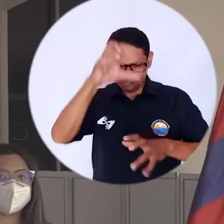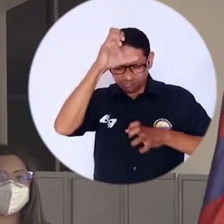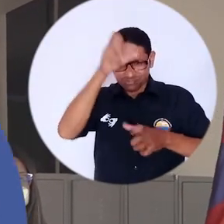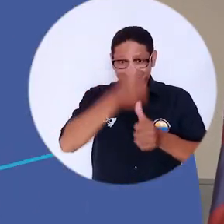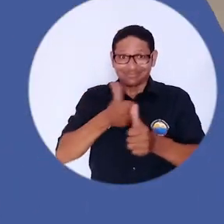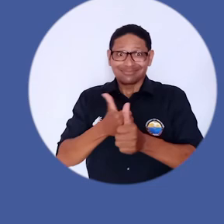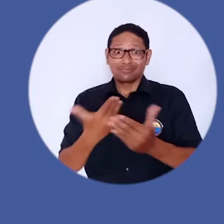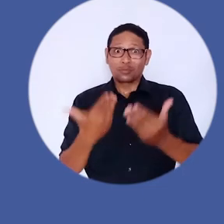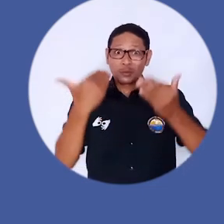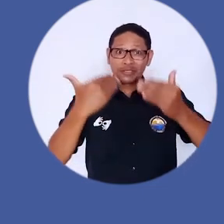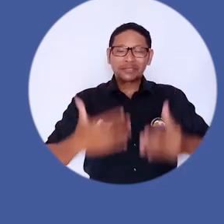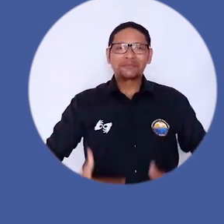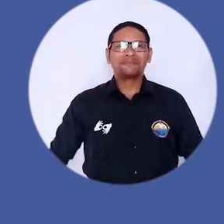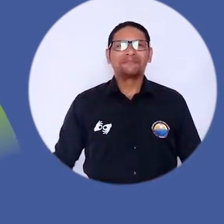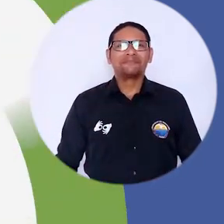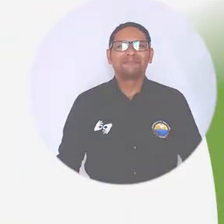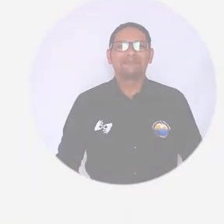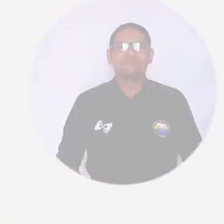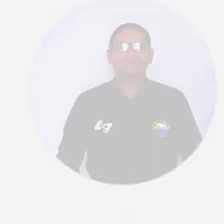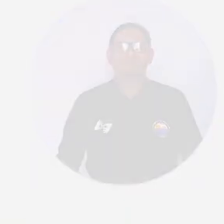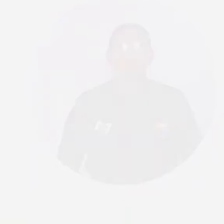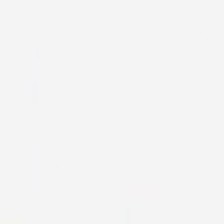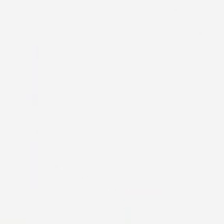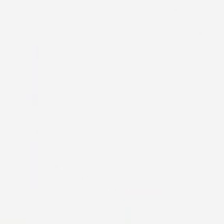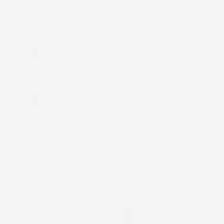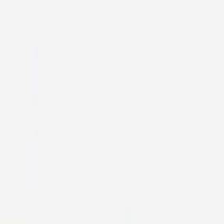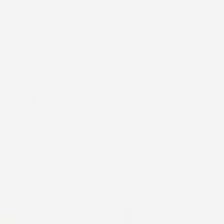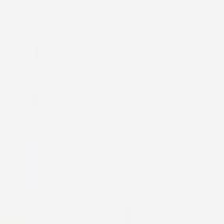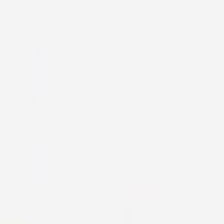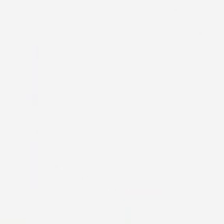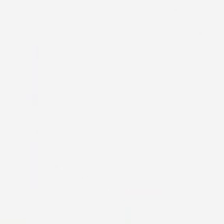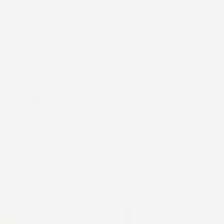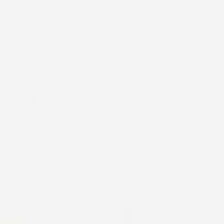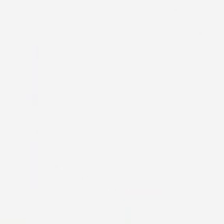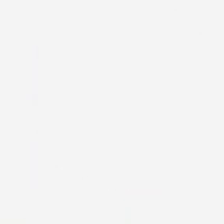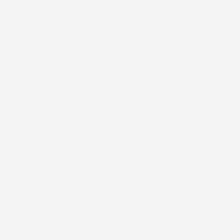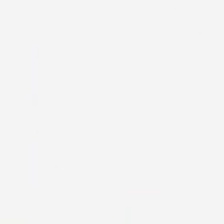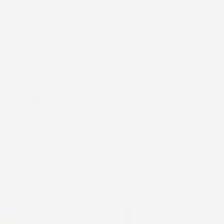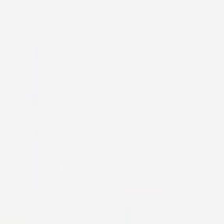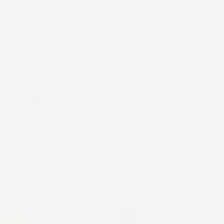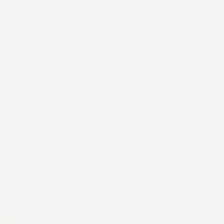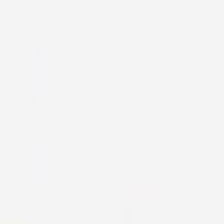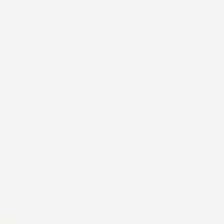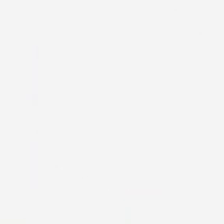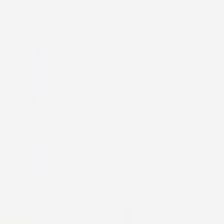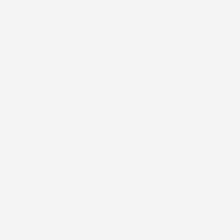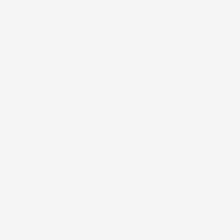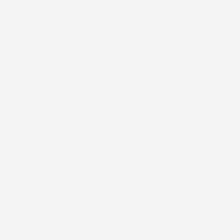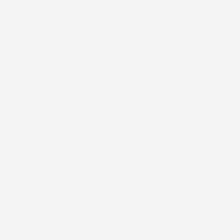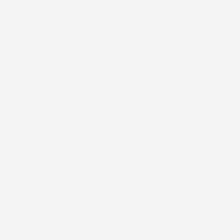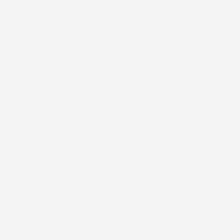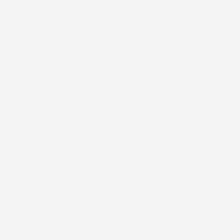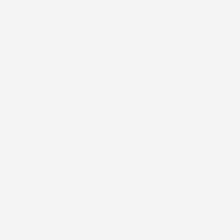de cada uno de nosotros. Universidad del Magdalena, aún más incluyente e innovadora.